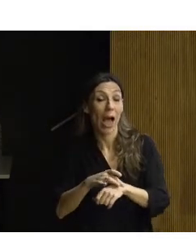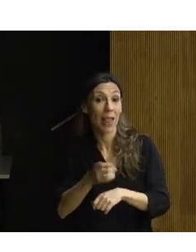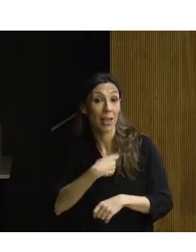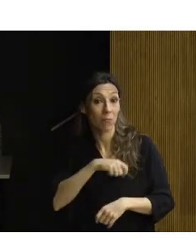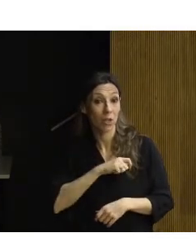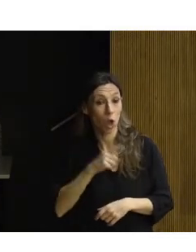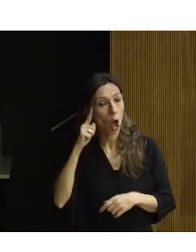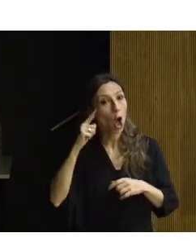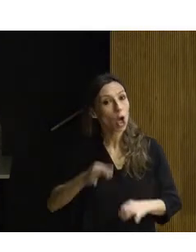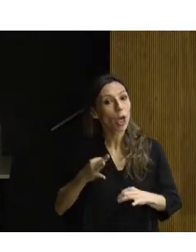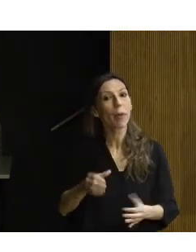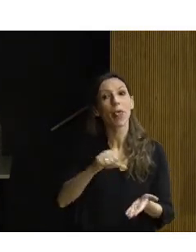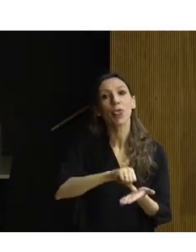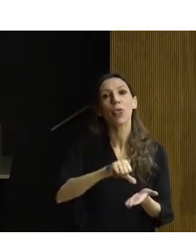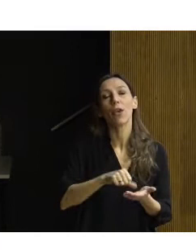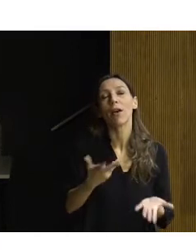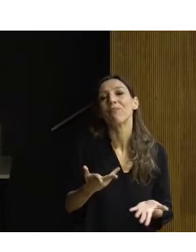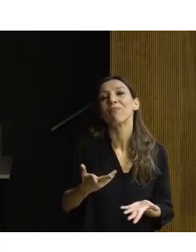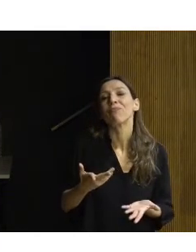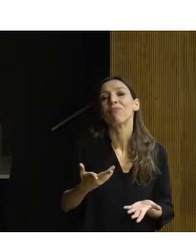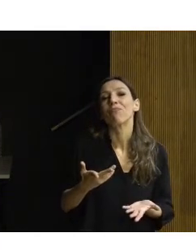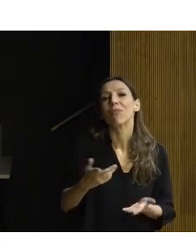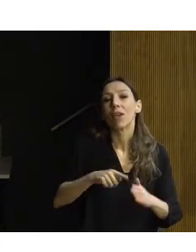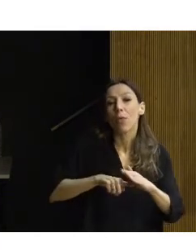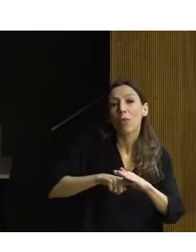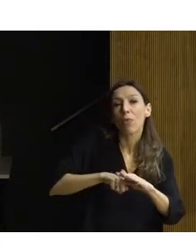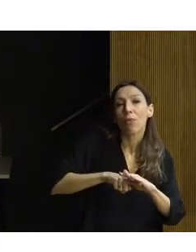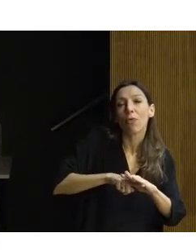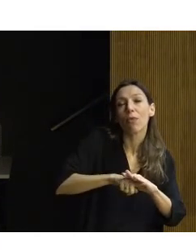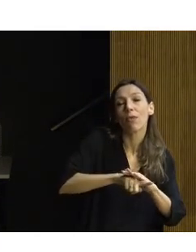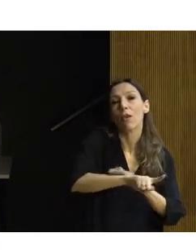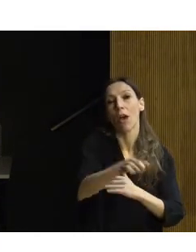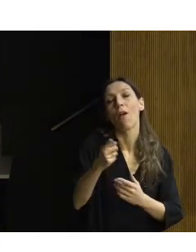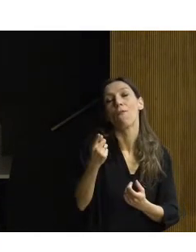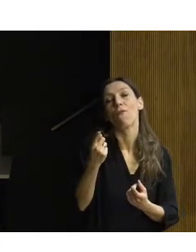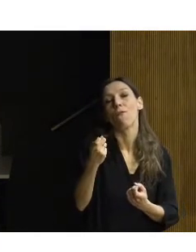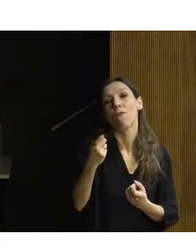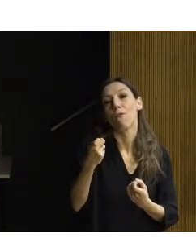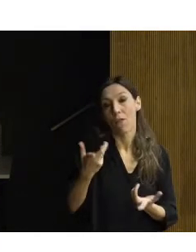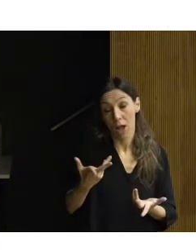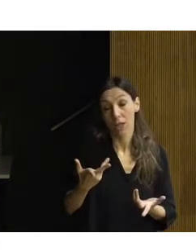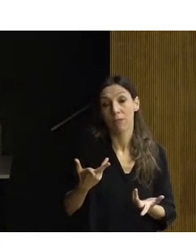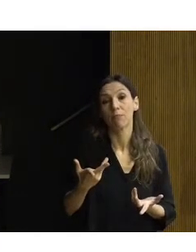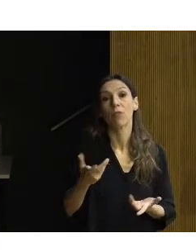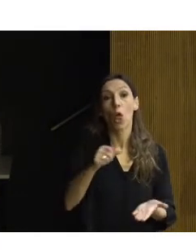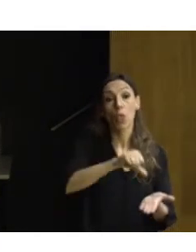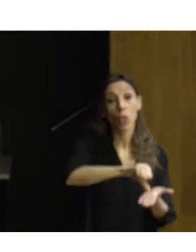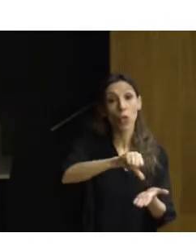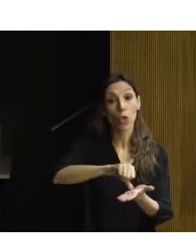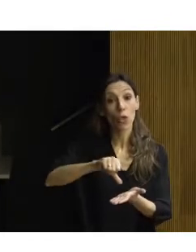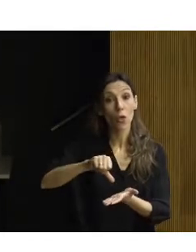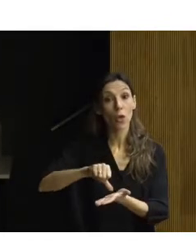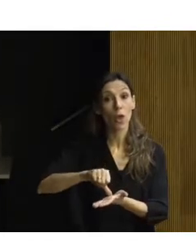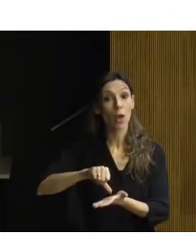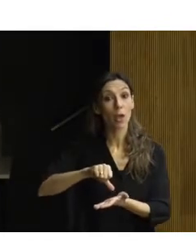tienen todavía también un camino por recorrer amplio. Las ciudades están llenas, por así